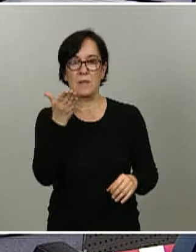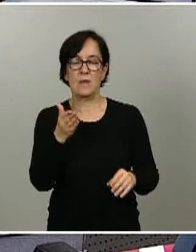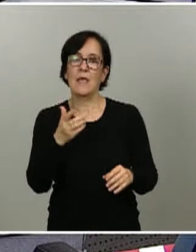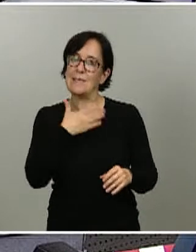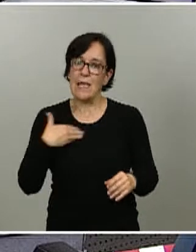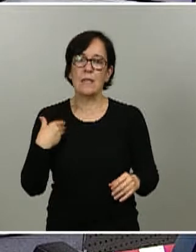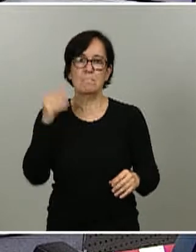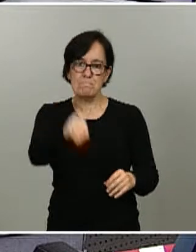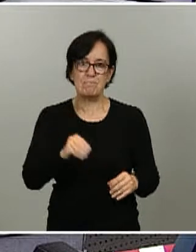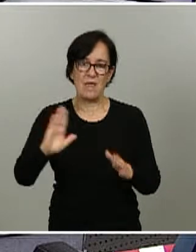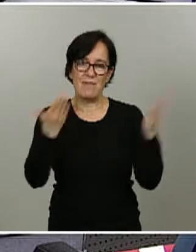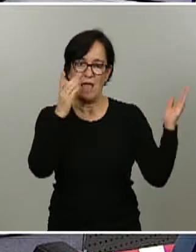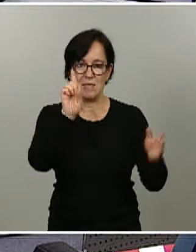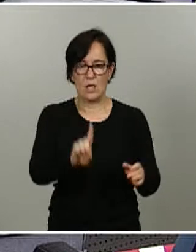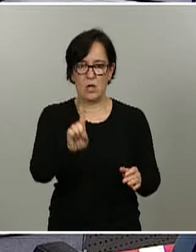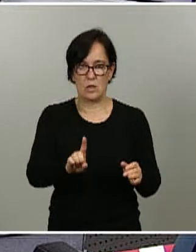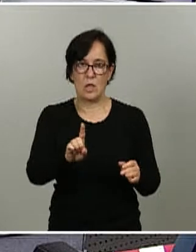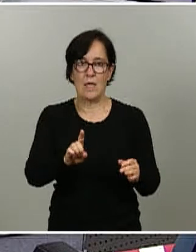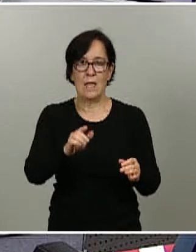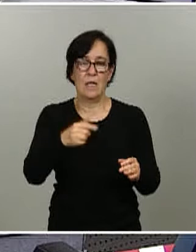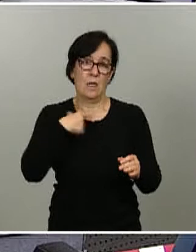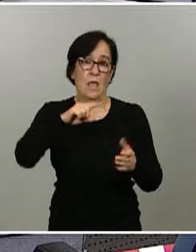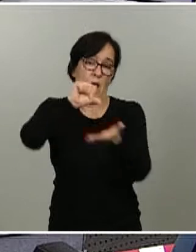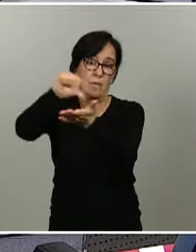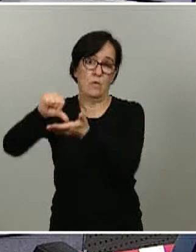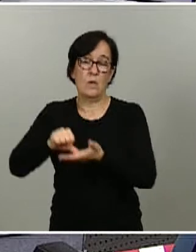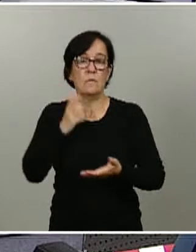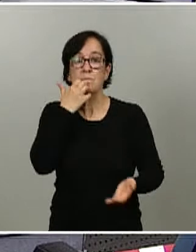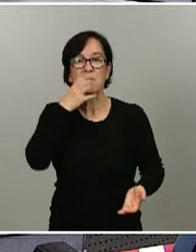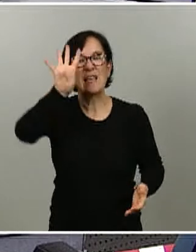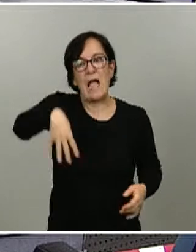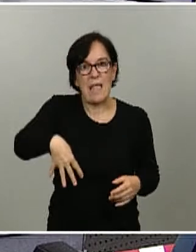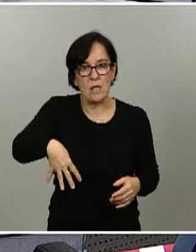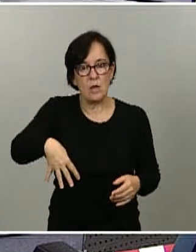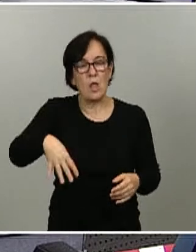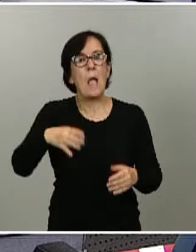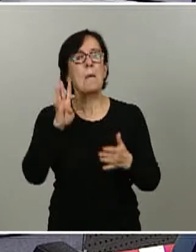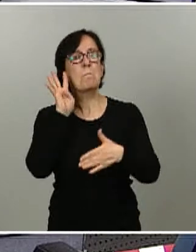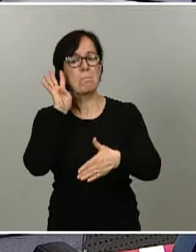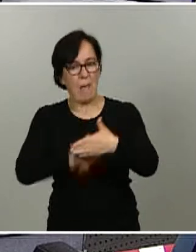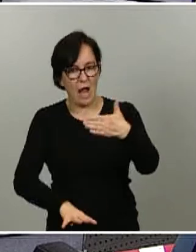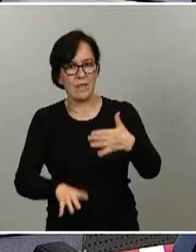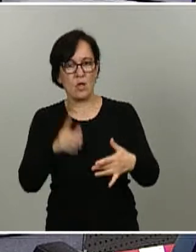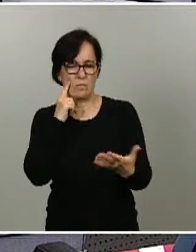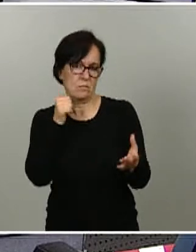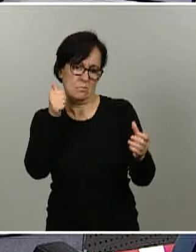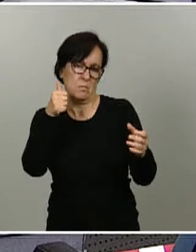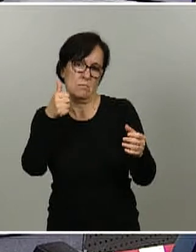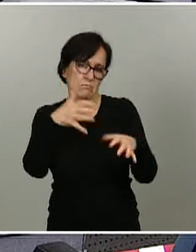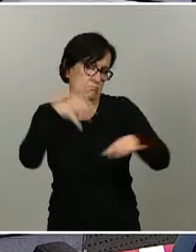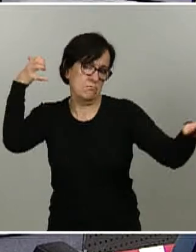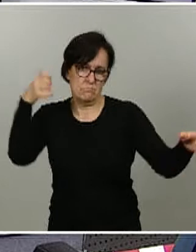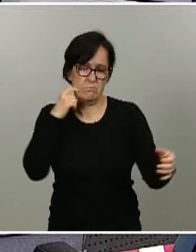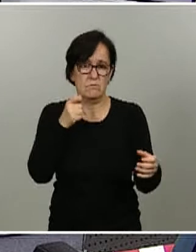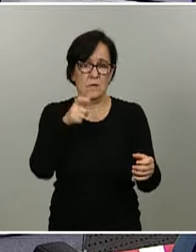en sus principales ciudades. Sin embargo, en Cataluña, en la provincia de Barcelona, que es donde se concentra en el mayor número de población